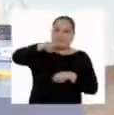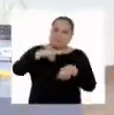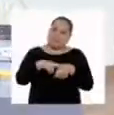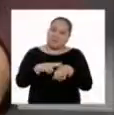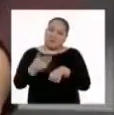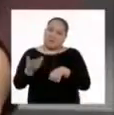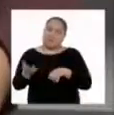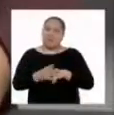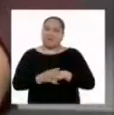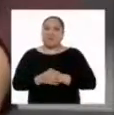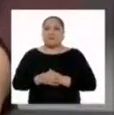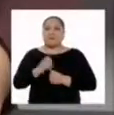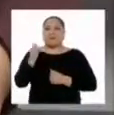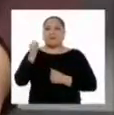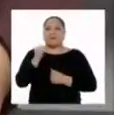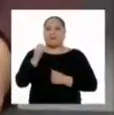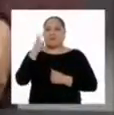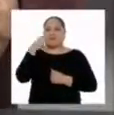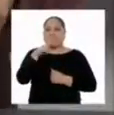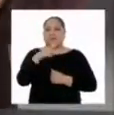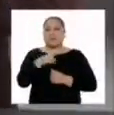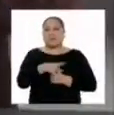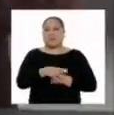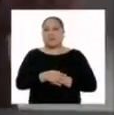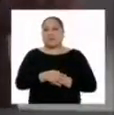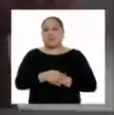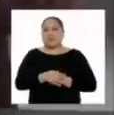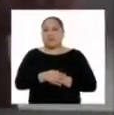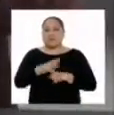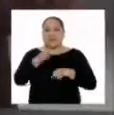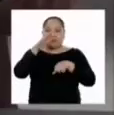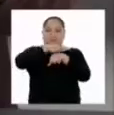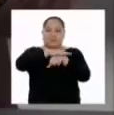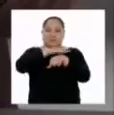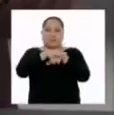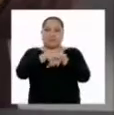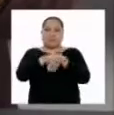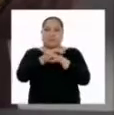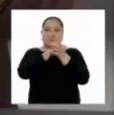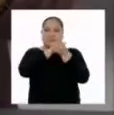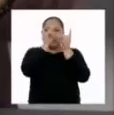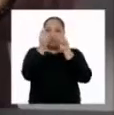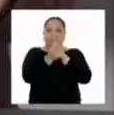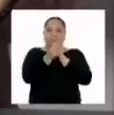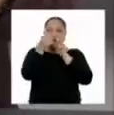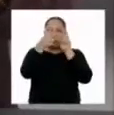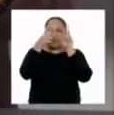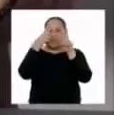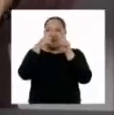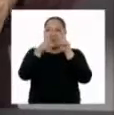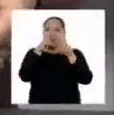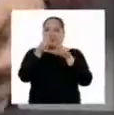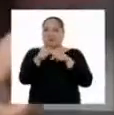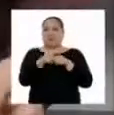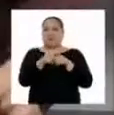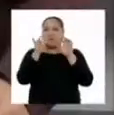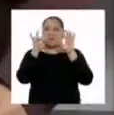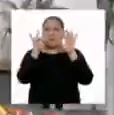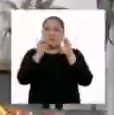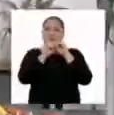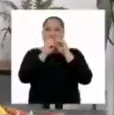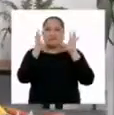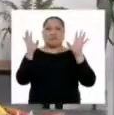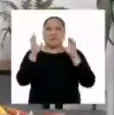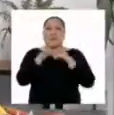habitualmente lo hacen. Así es como deberían de quedar nuestras hojas cubiertas. Los cambios que observen en sus plantas durante esos